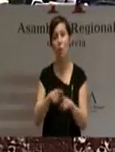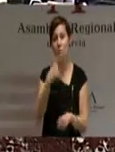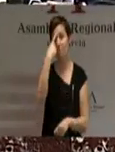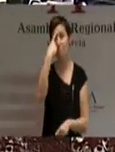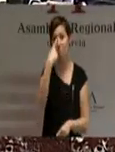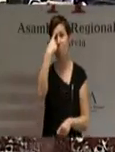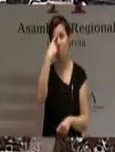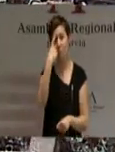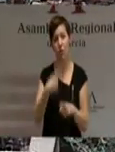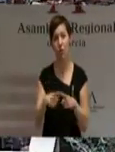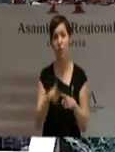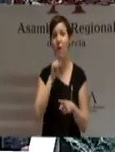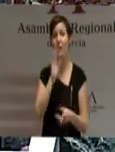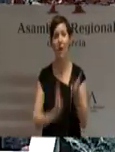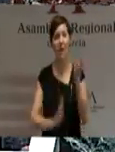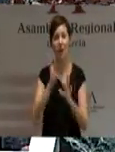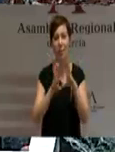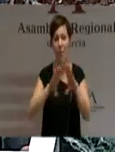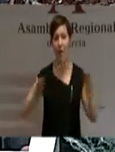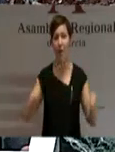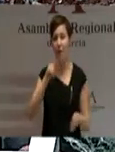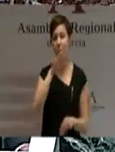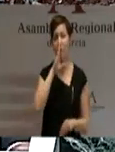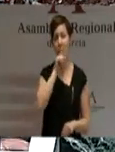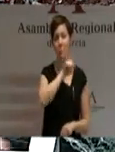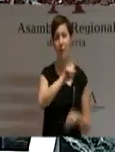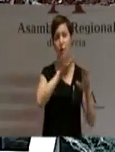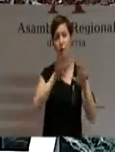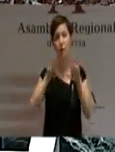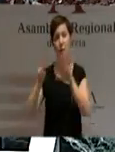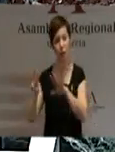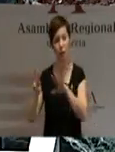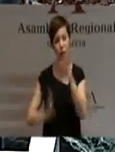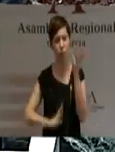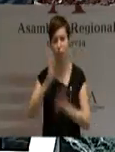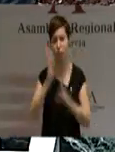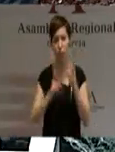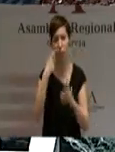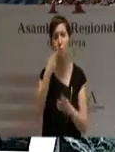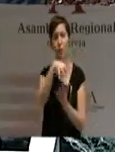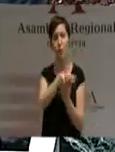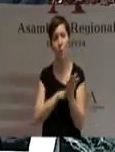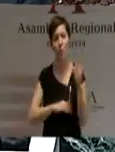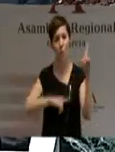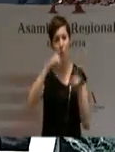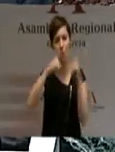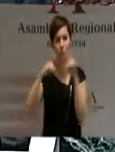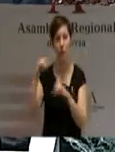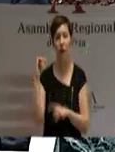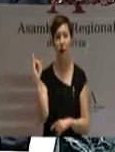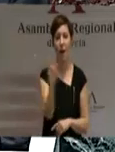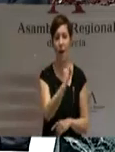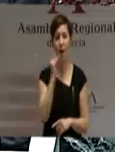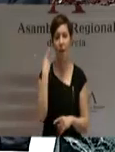Tristes como la quema de la Asamblea en febrero de 1992, que inmortalizaron los documentos gráficos recogidos por el inolvidable